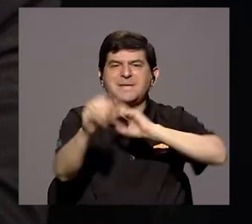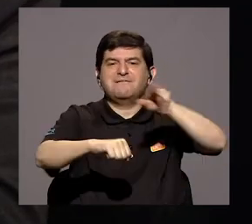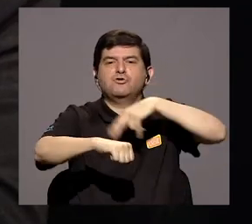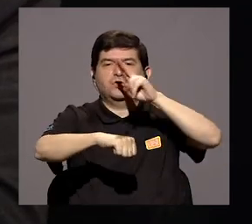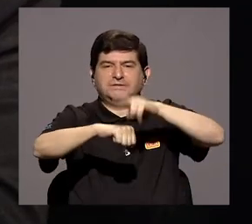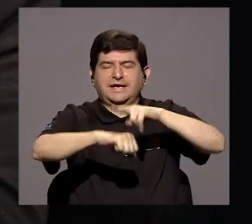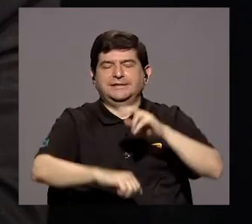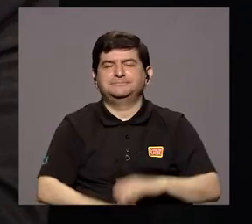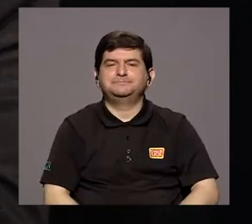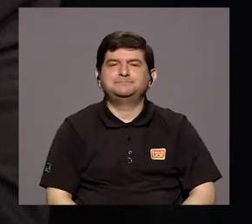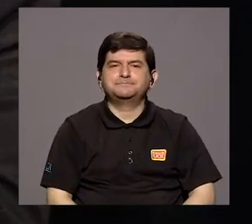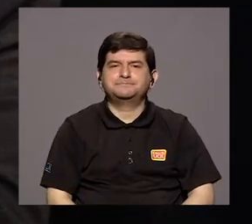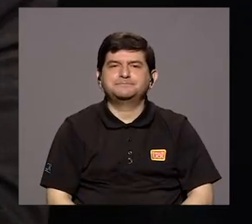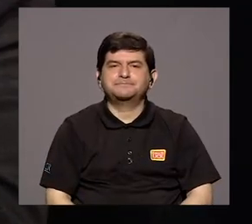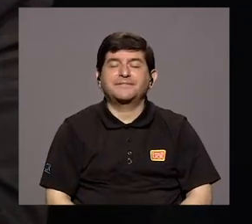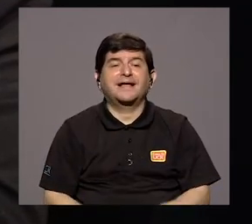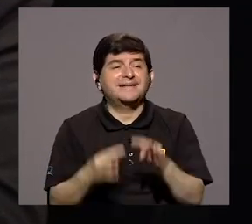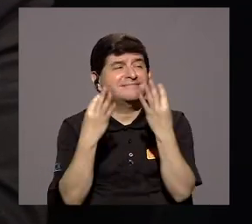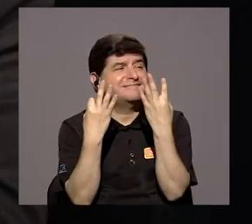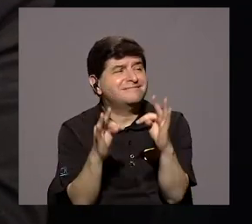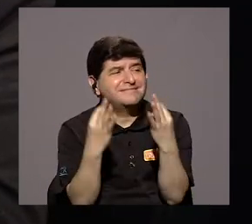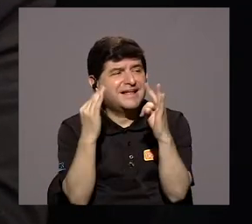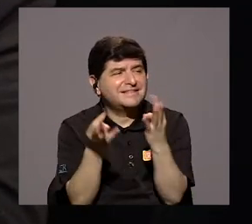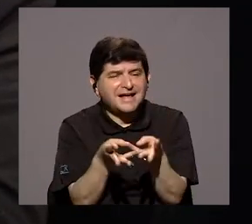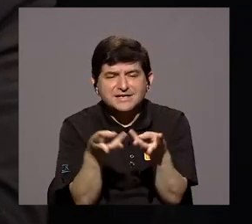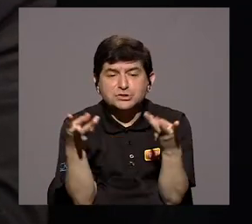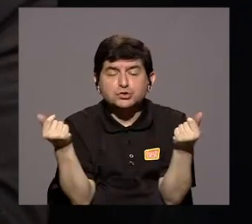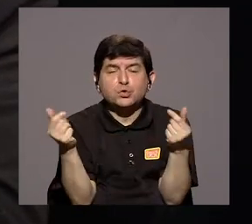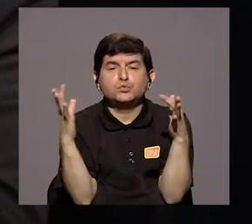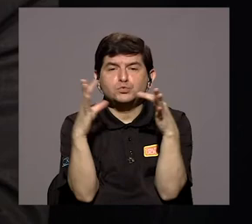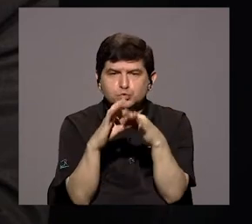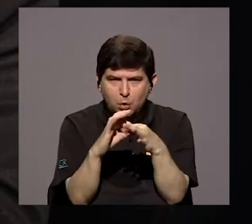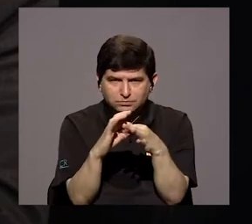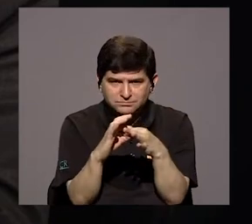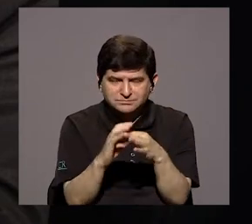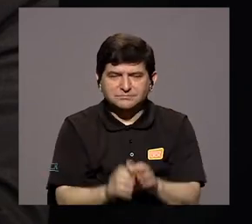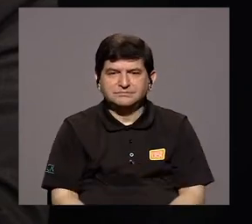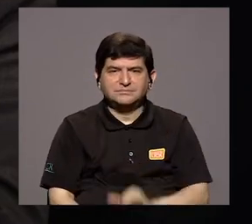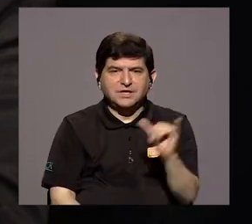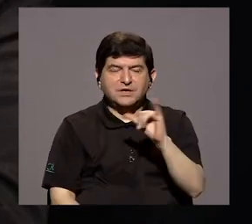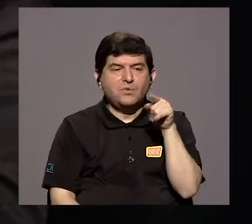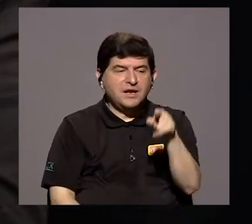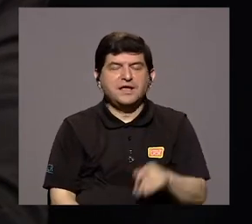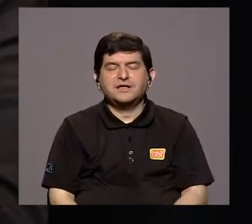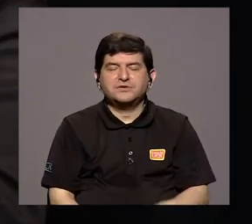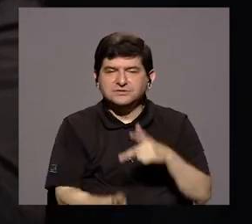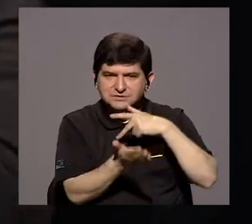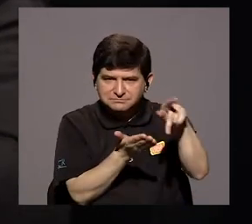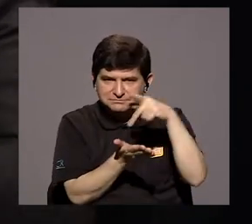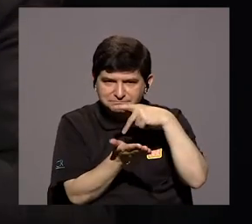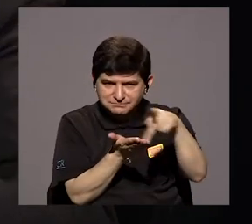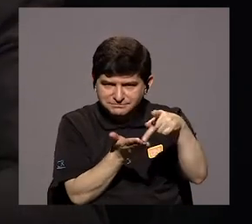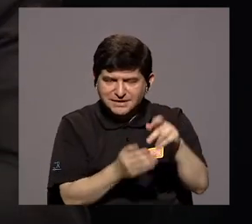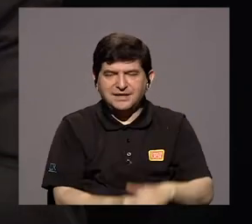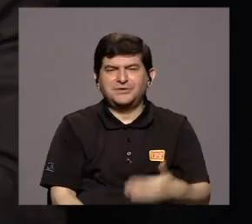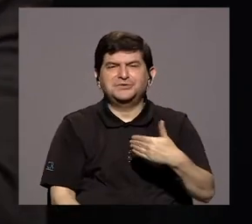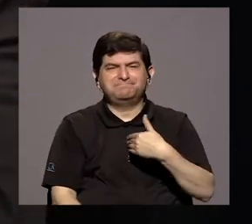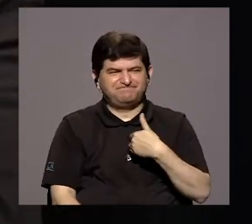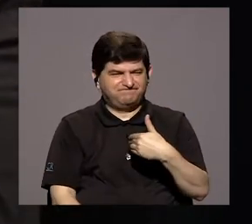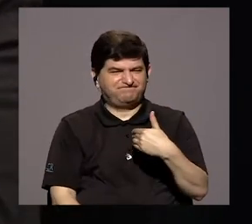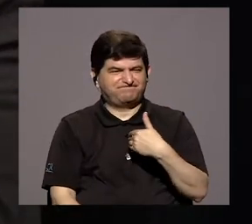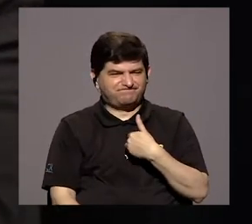en vía de buscar esa solución conjunta, porque también ellos en materia salarial han tenido